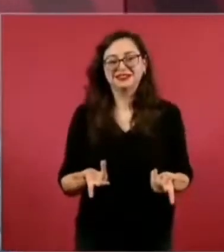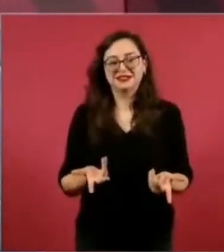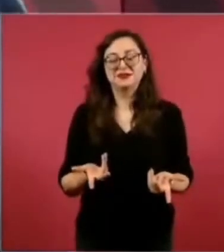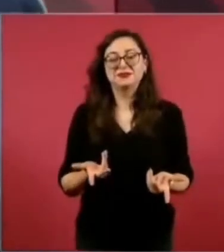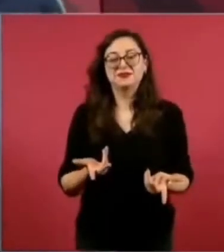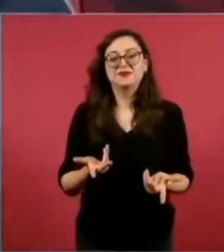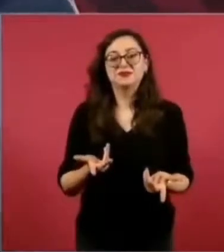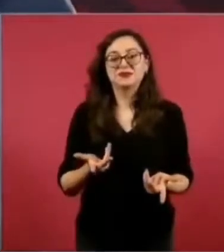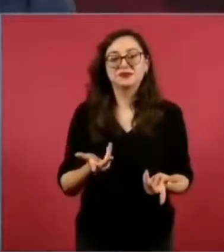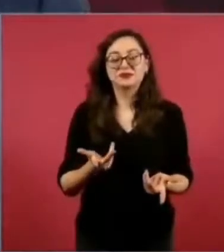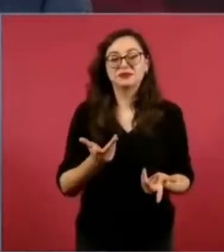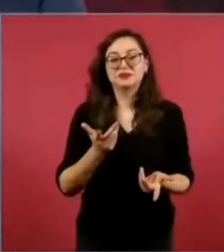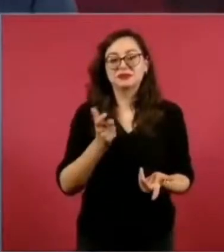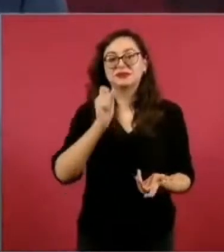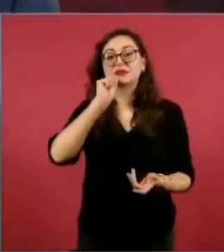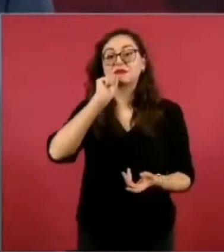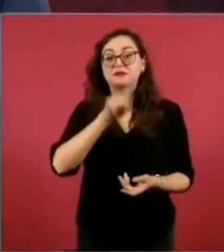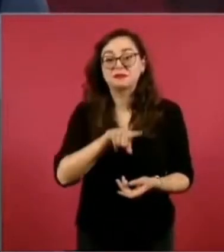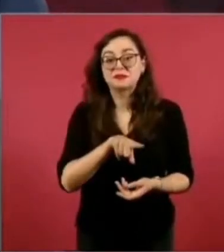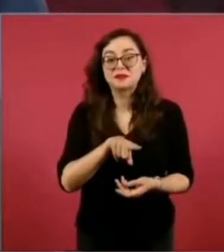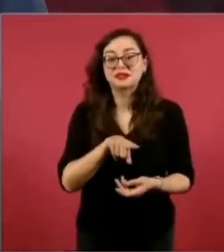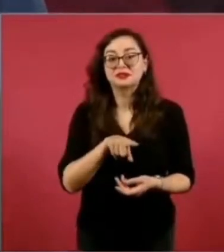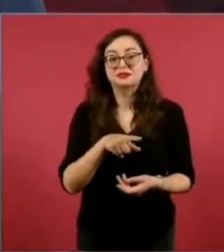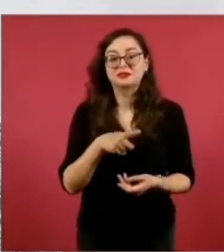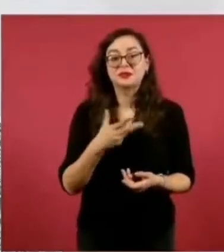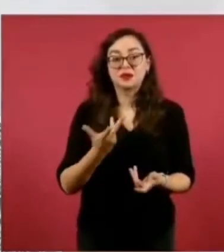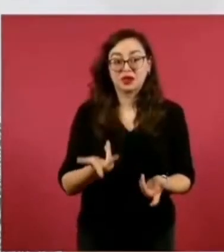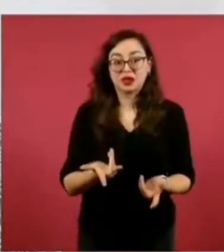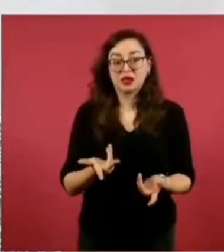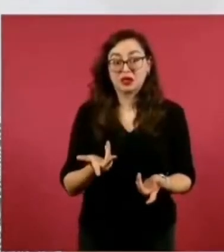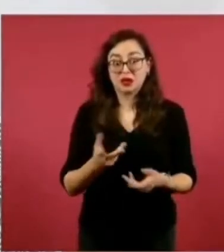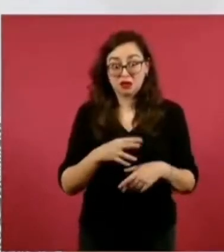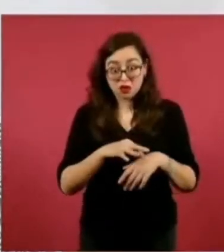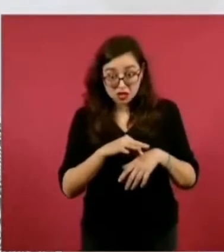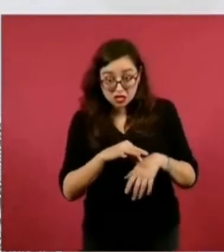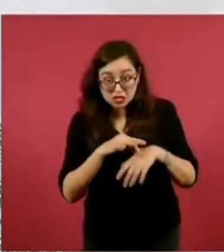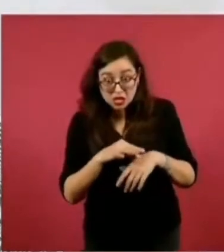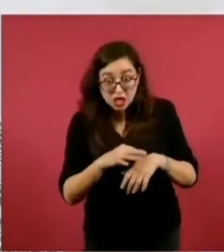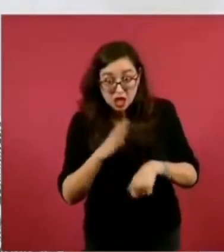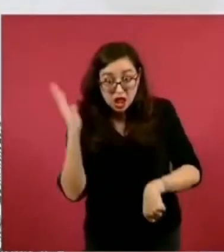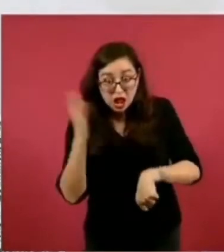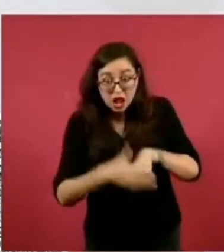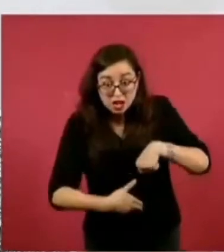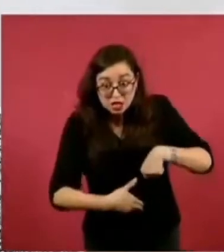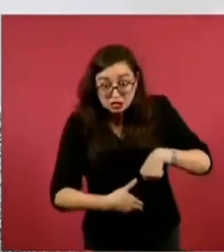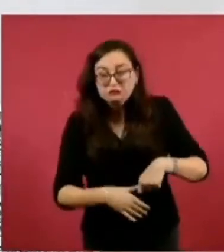la conductora, dice, Literal, literal,